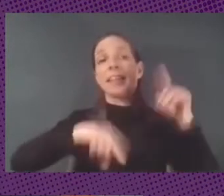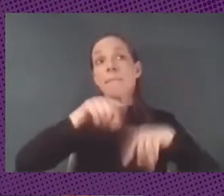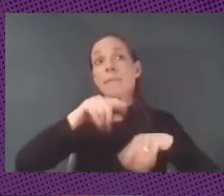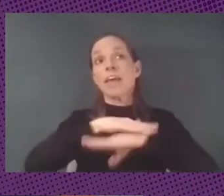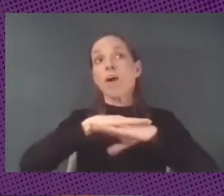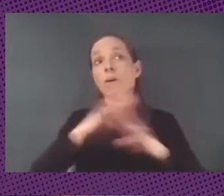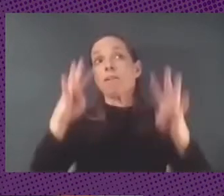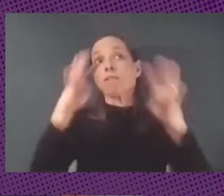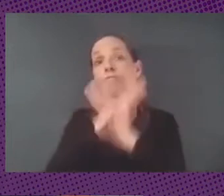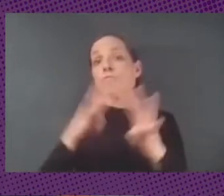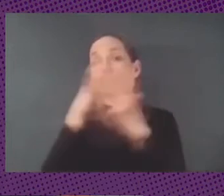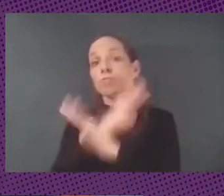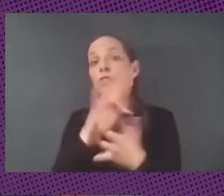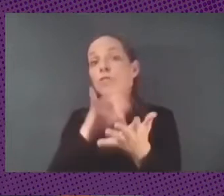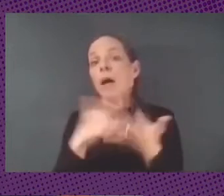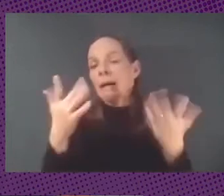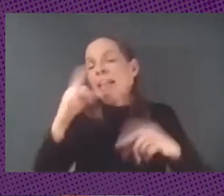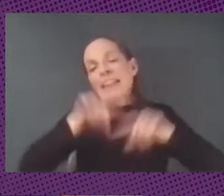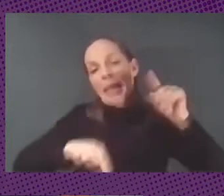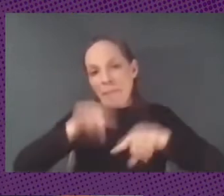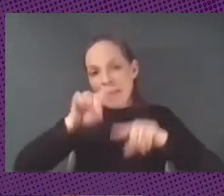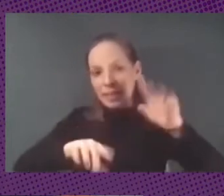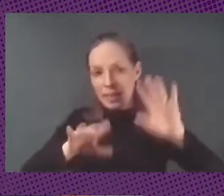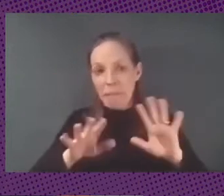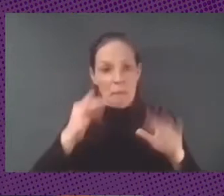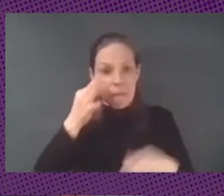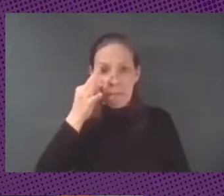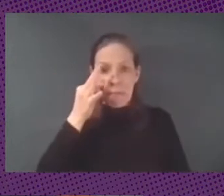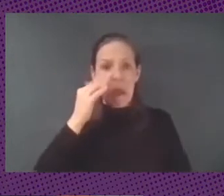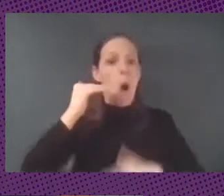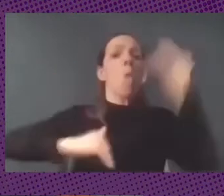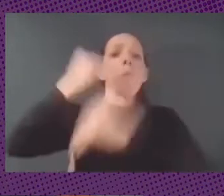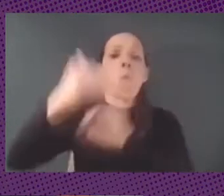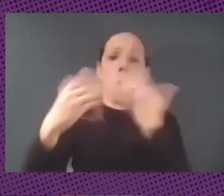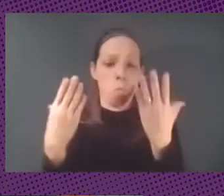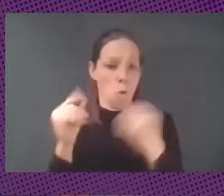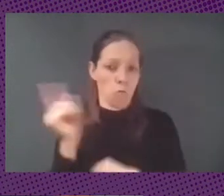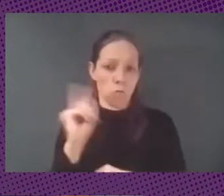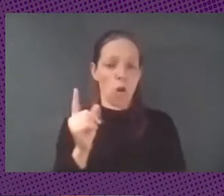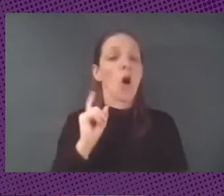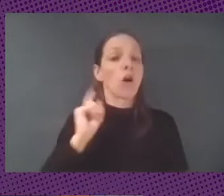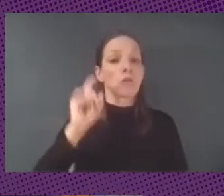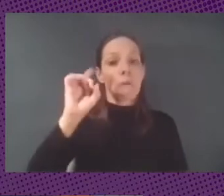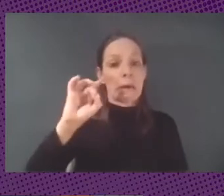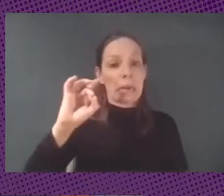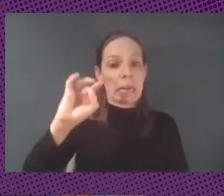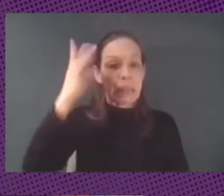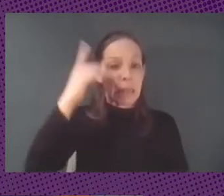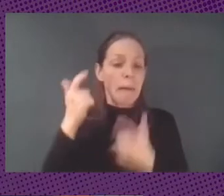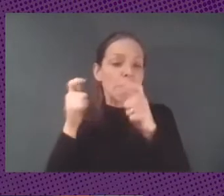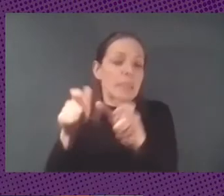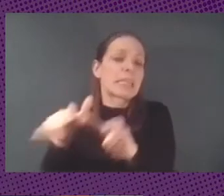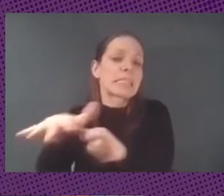turno pero nunca avanzó más que iniciativas acotadas a un sector o a una